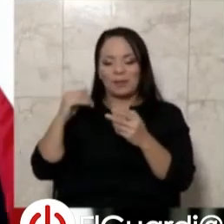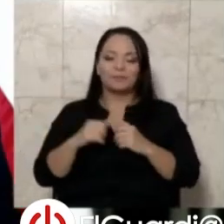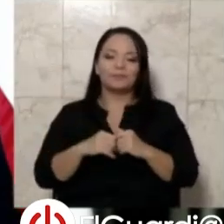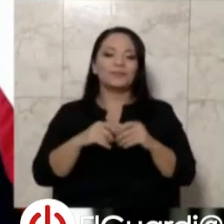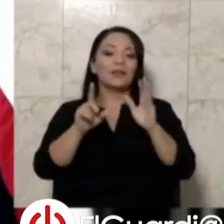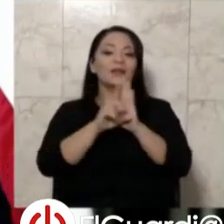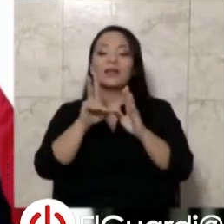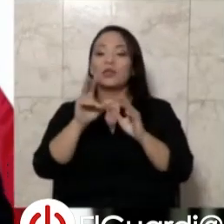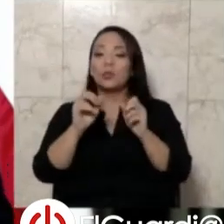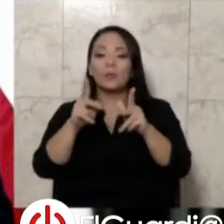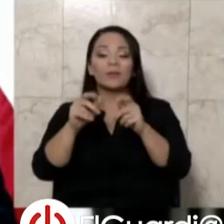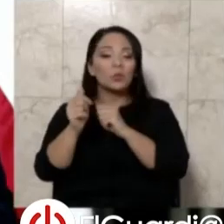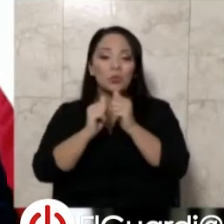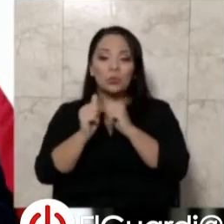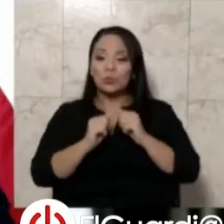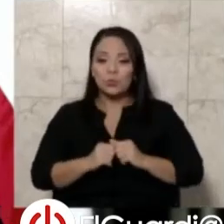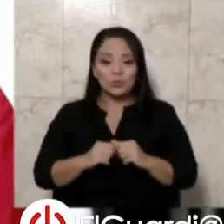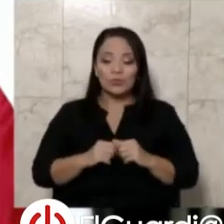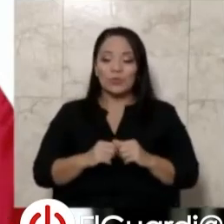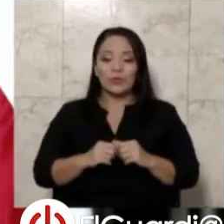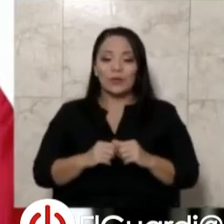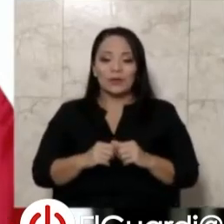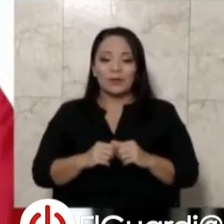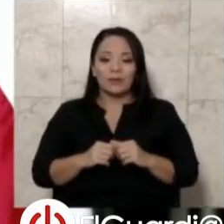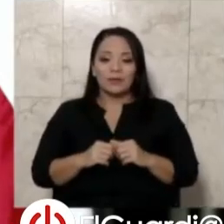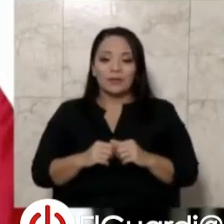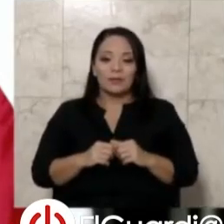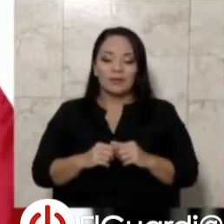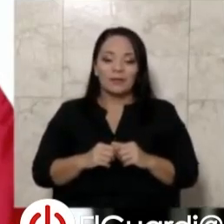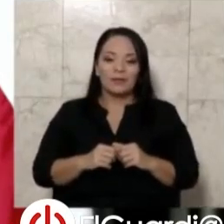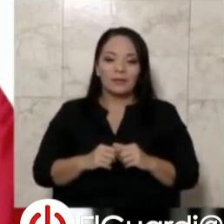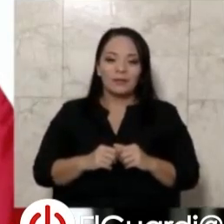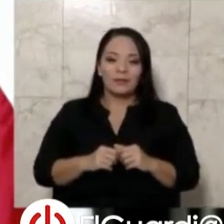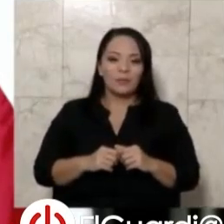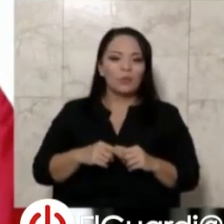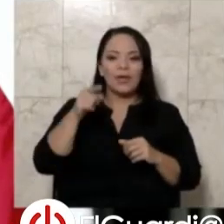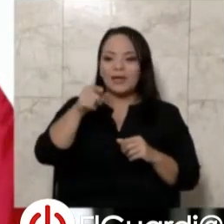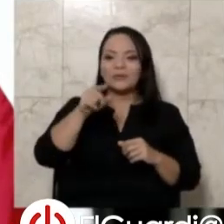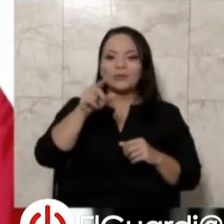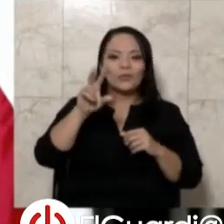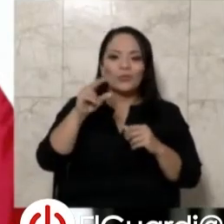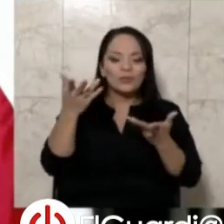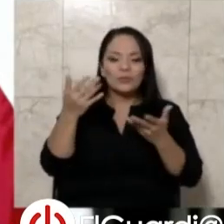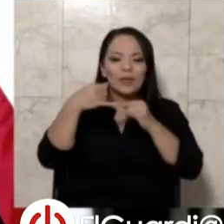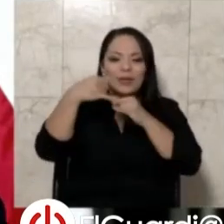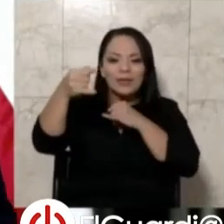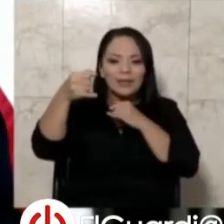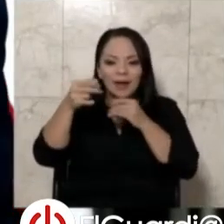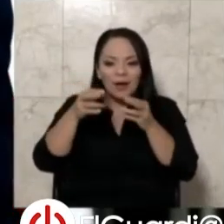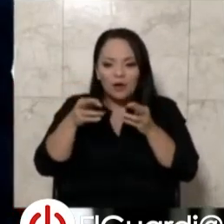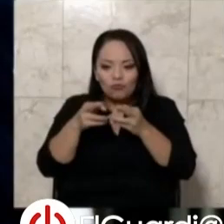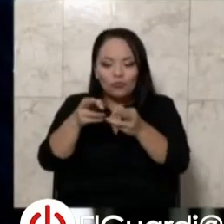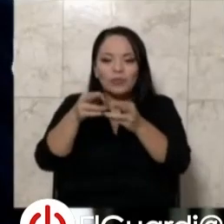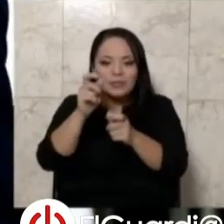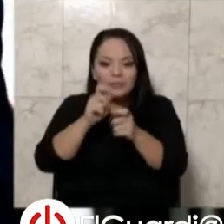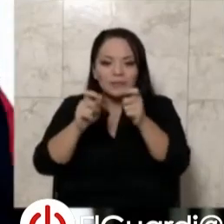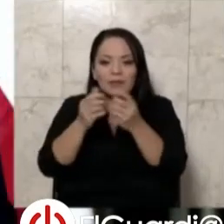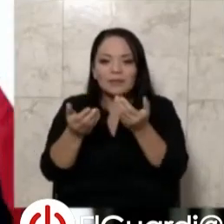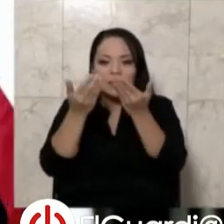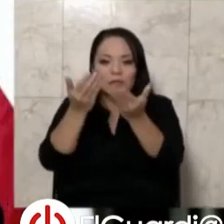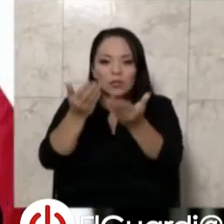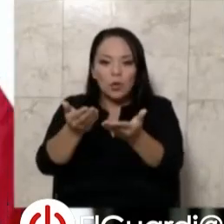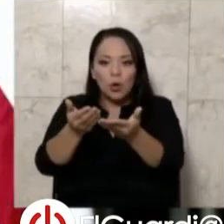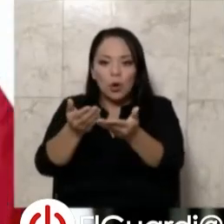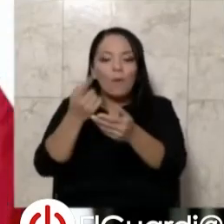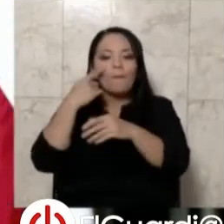concurso porque no se trata de una línea, una ruta específica que se otorgó por